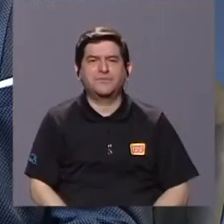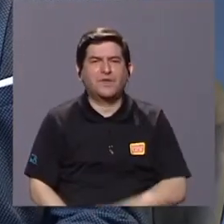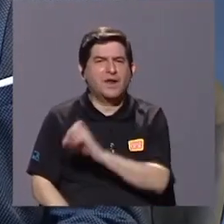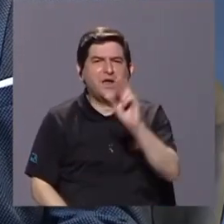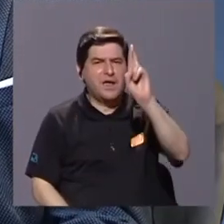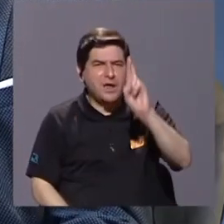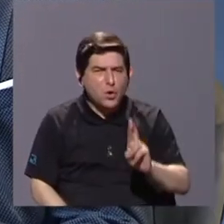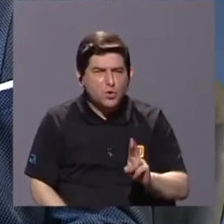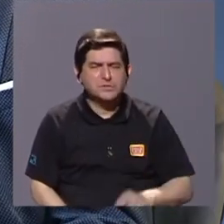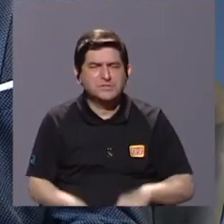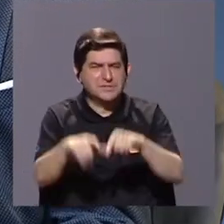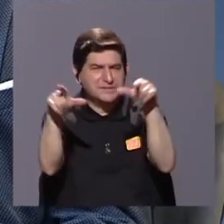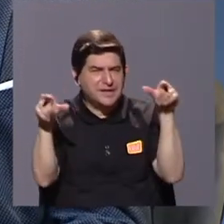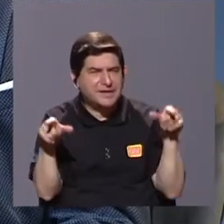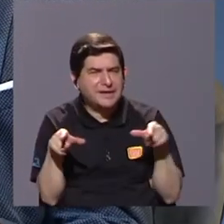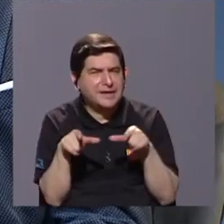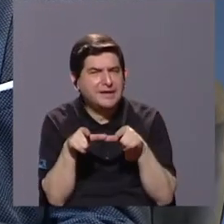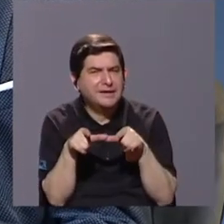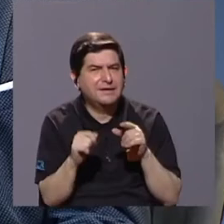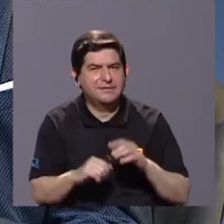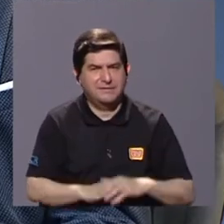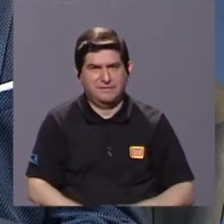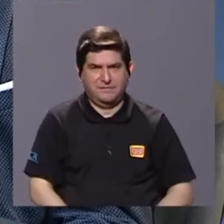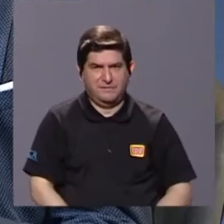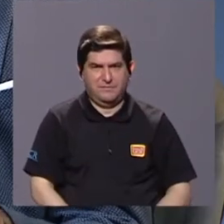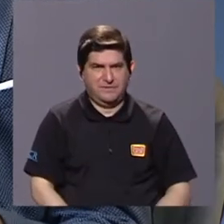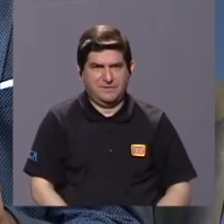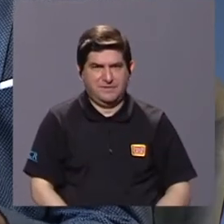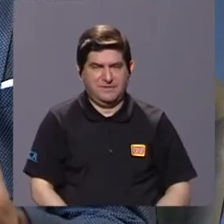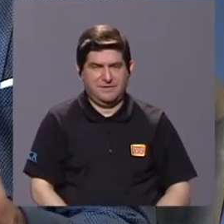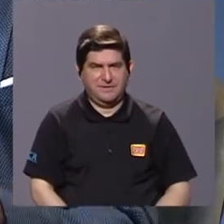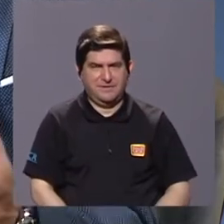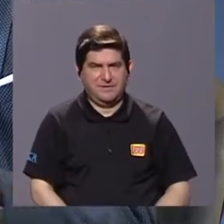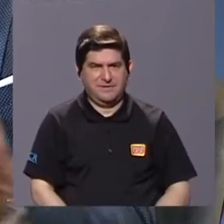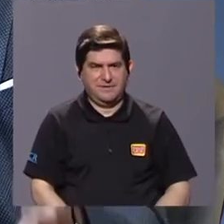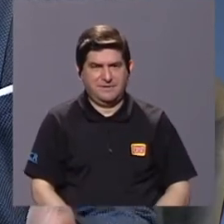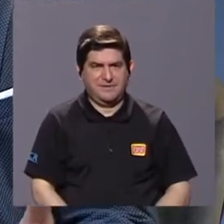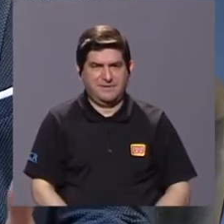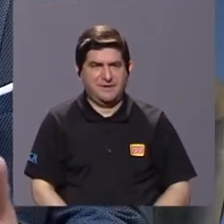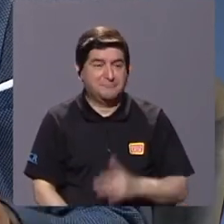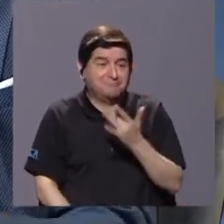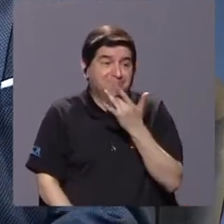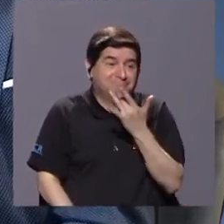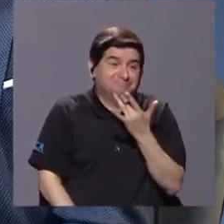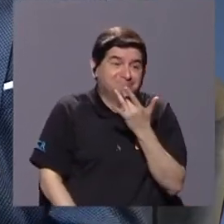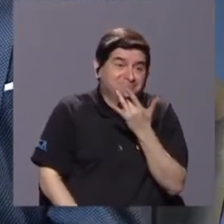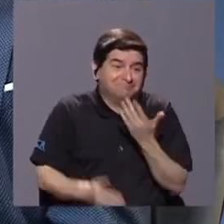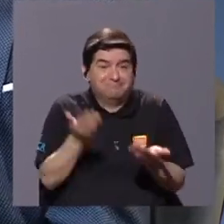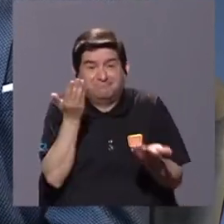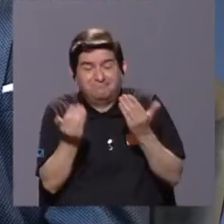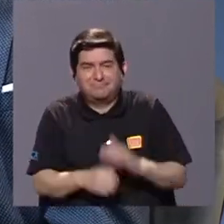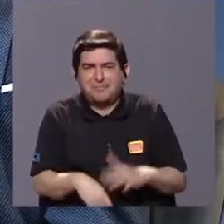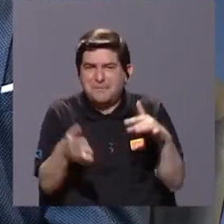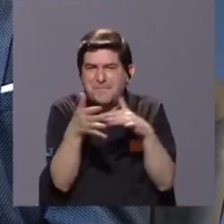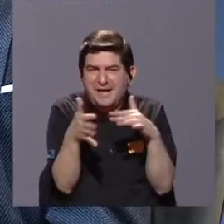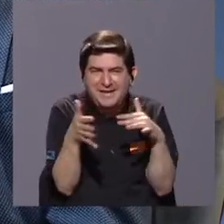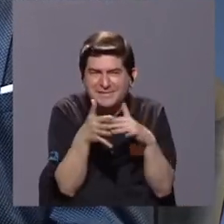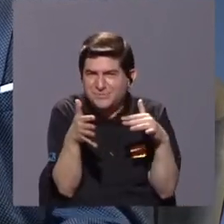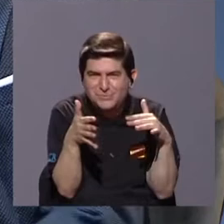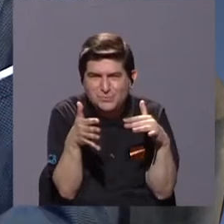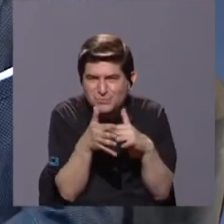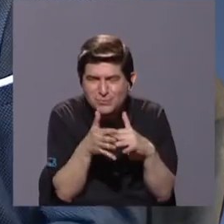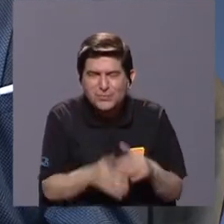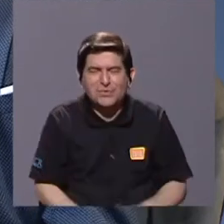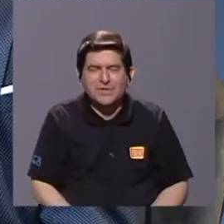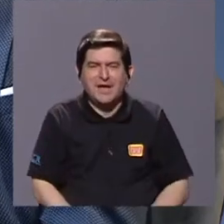Costa Rica sea un lugar de preferencia para el estudio de